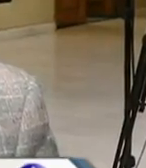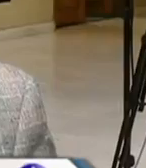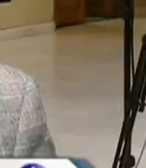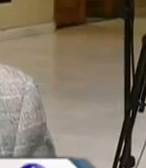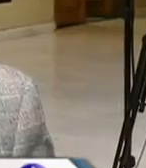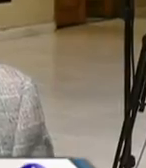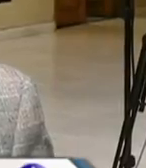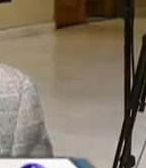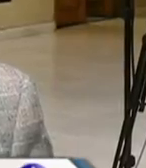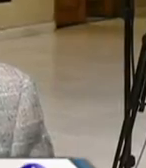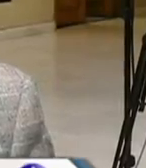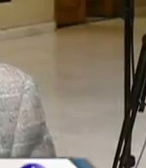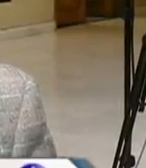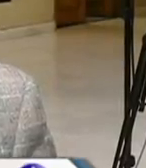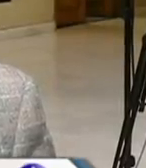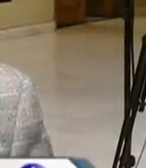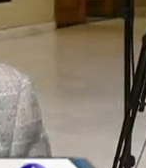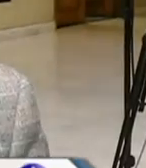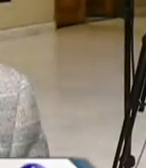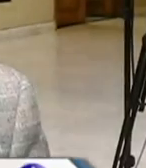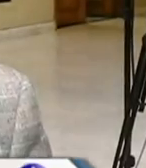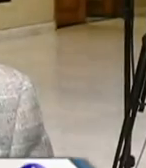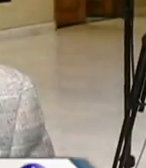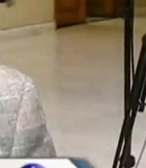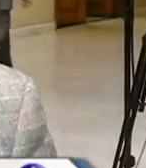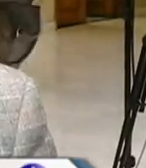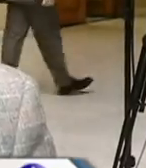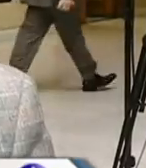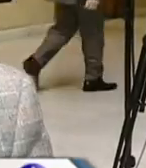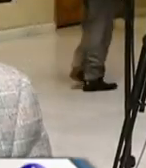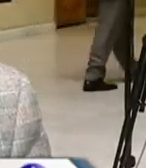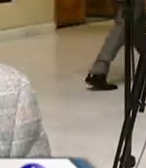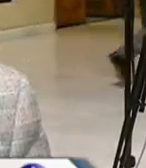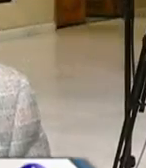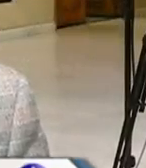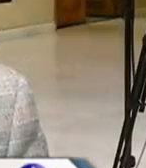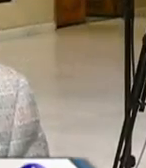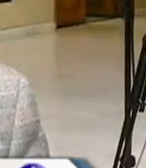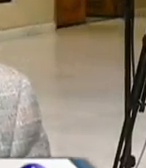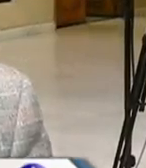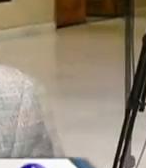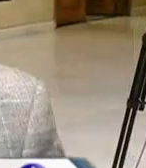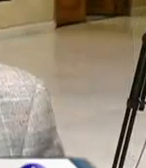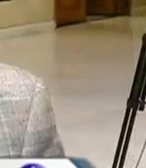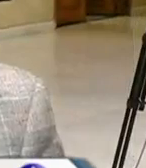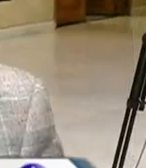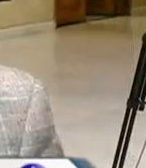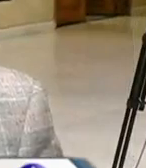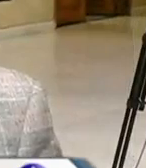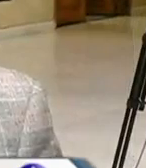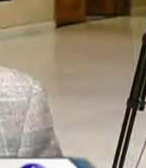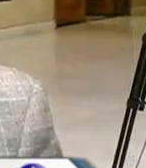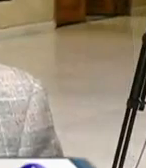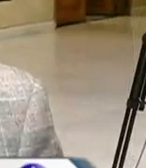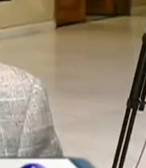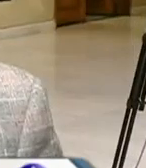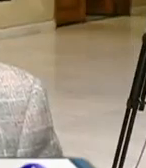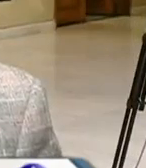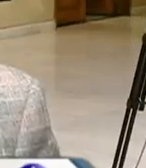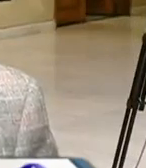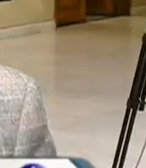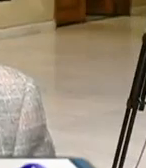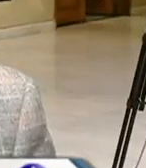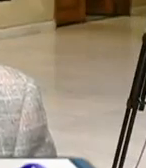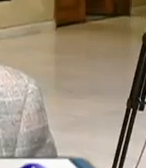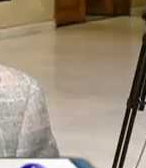cometieron crueldades con chilenos de la cual el país se tiene que hacer cargo es un beneficio que alcanza aproximadamente